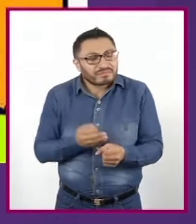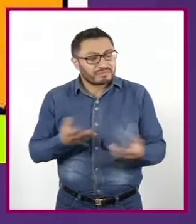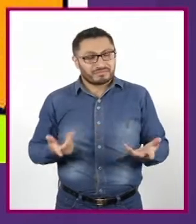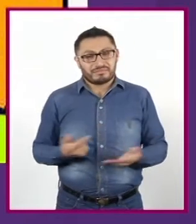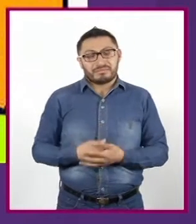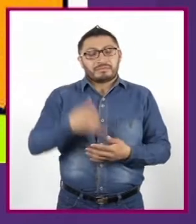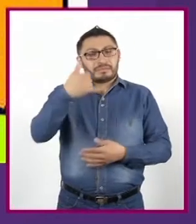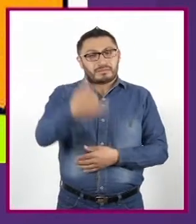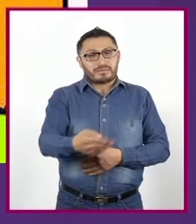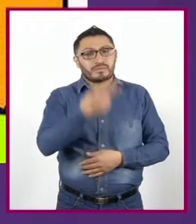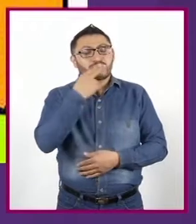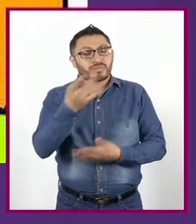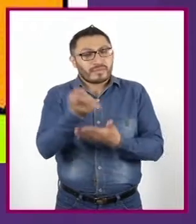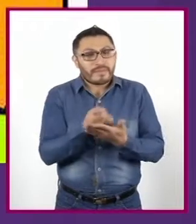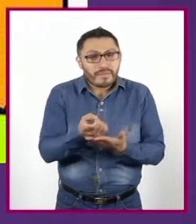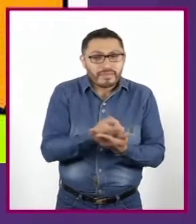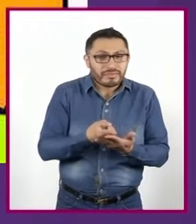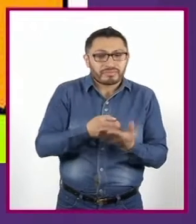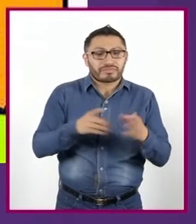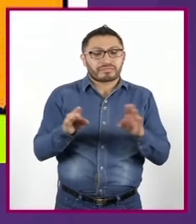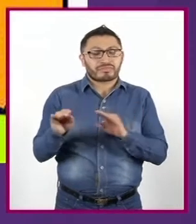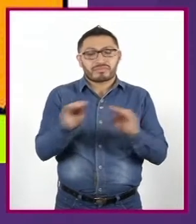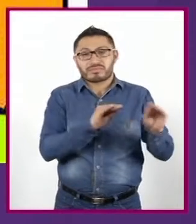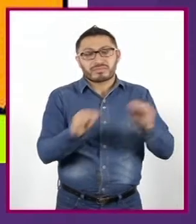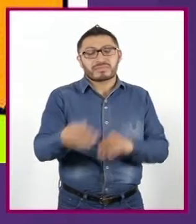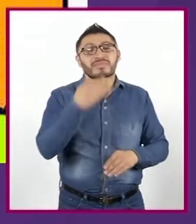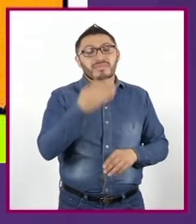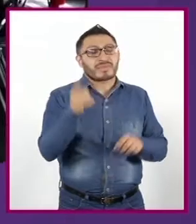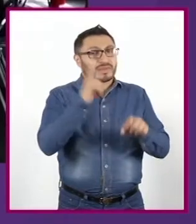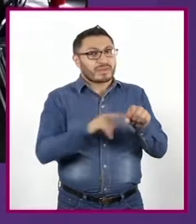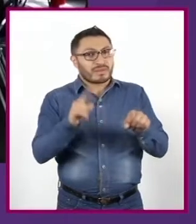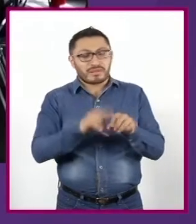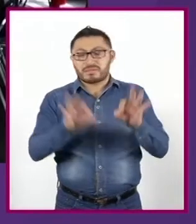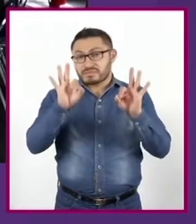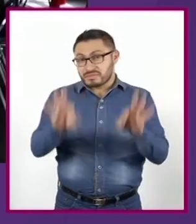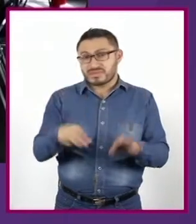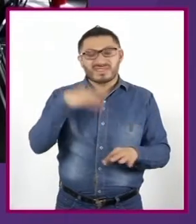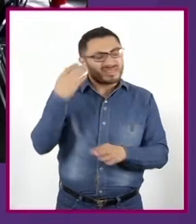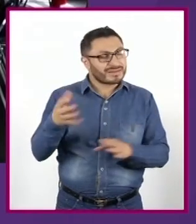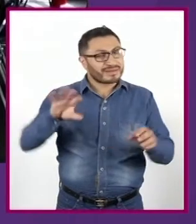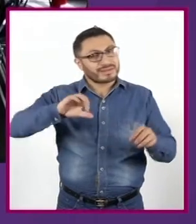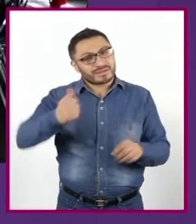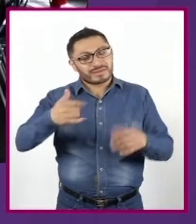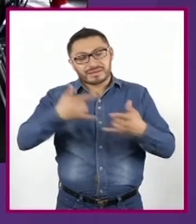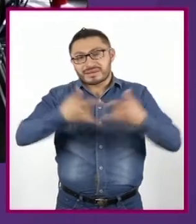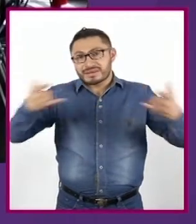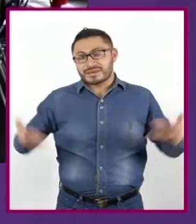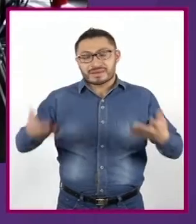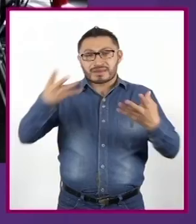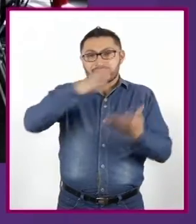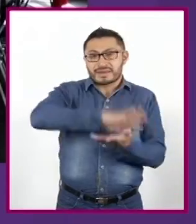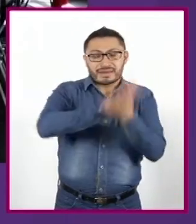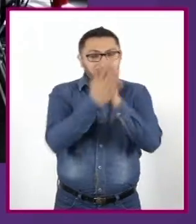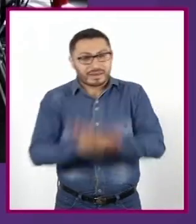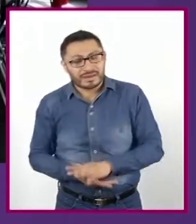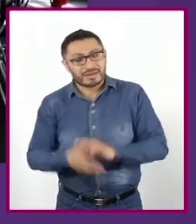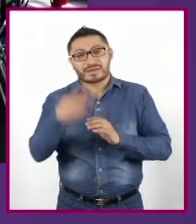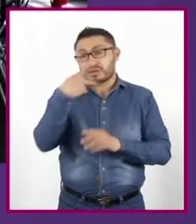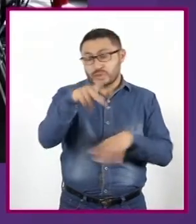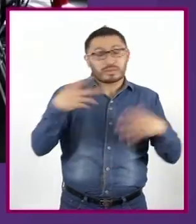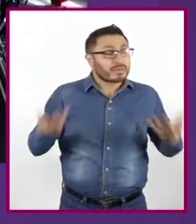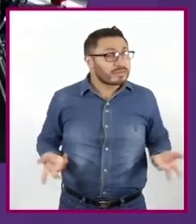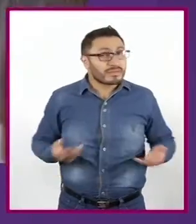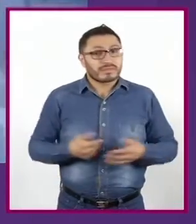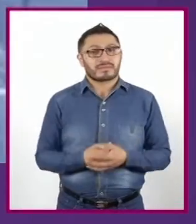utilicen dibujos que manejen adecuadamente los colores ¿Les gustaría adaptar otras historias o incluso hacer sus propias